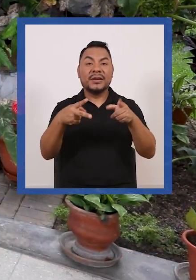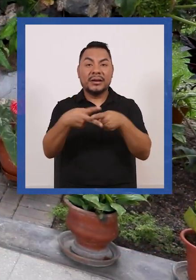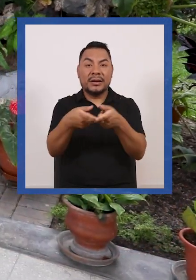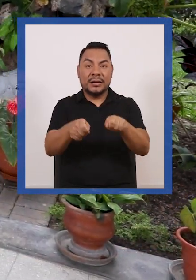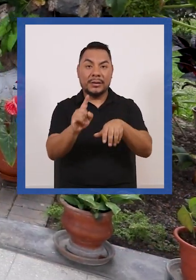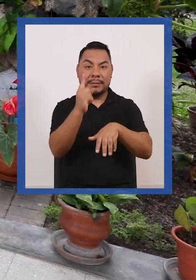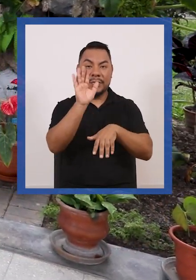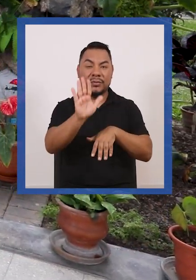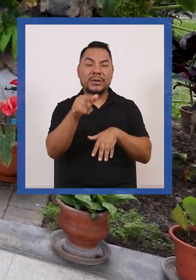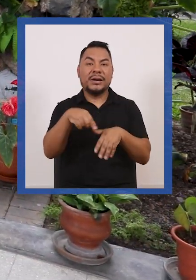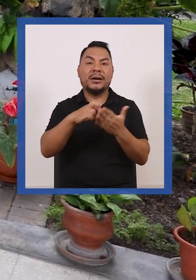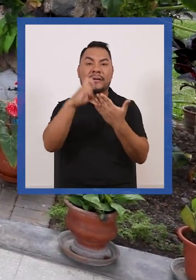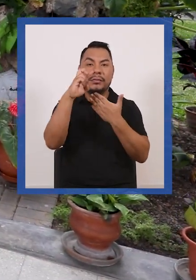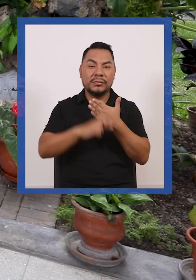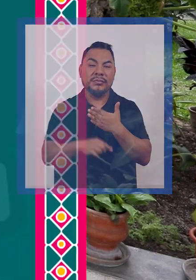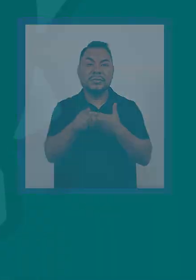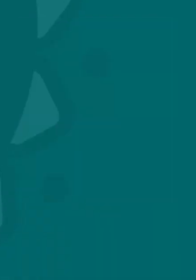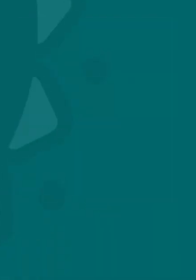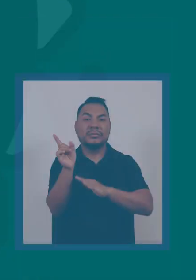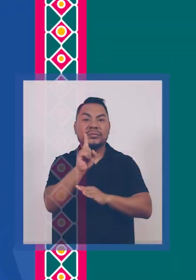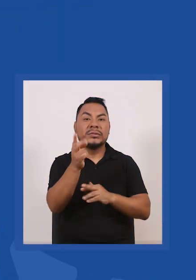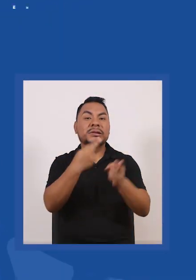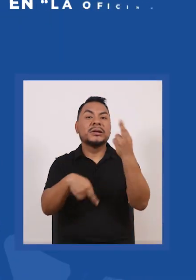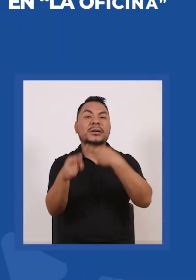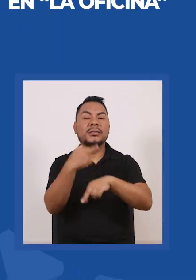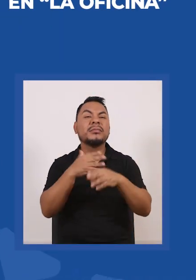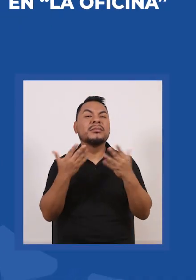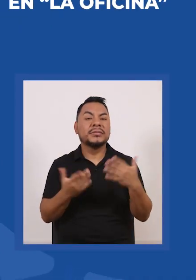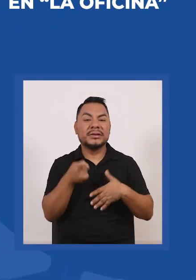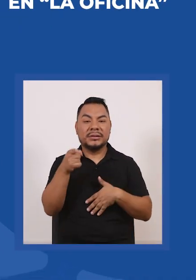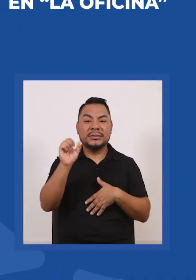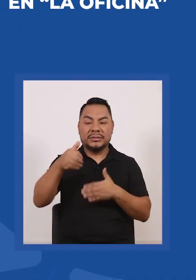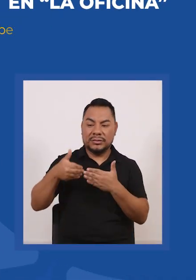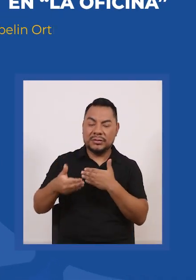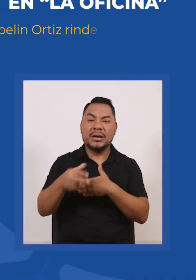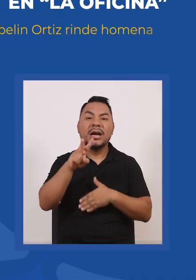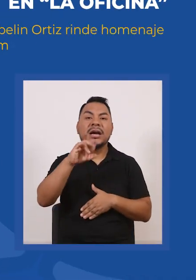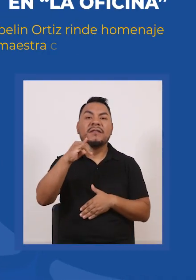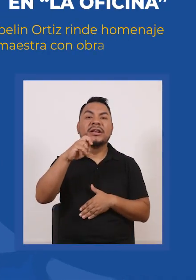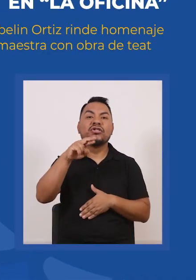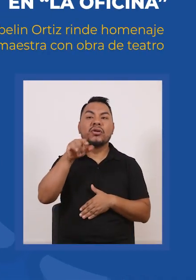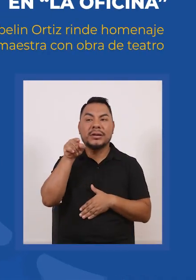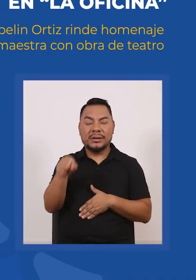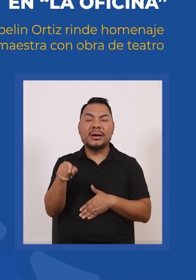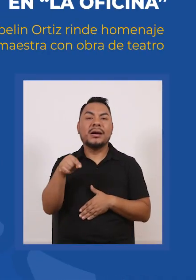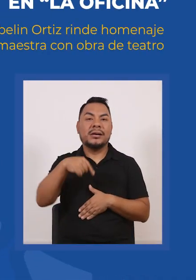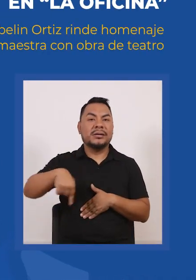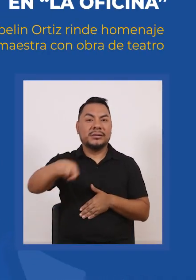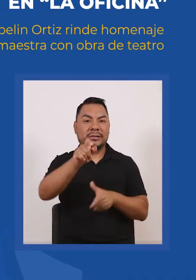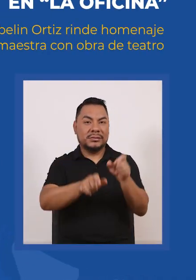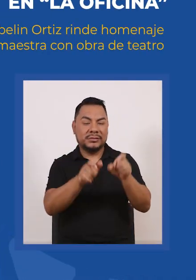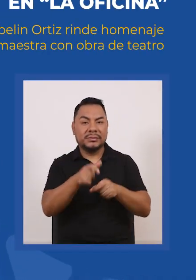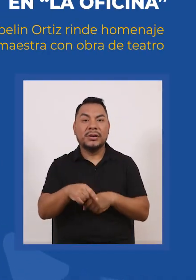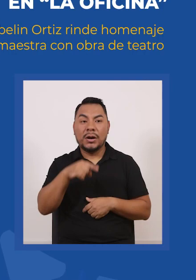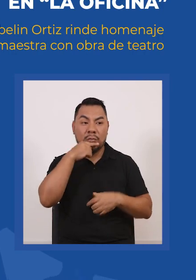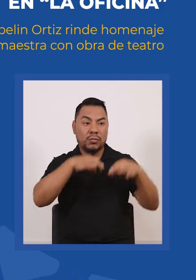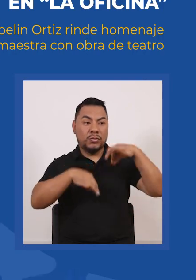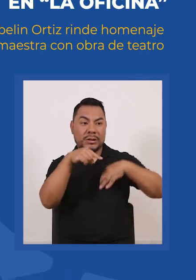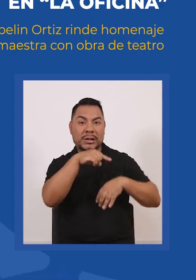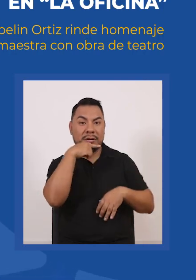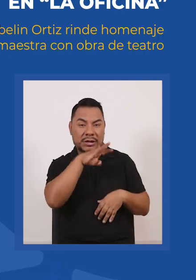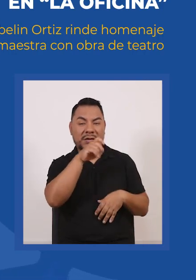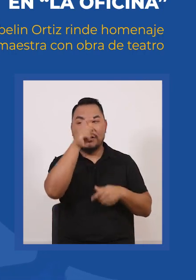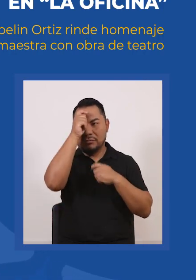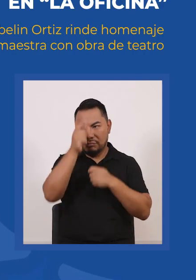hacer una primera pausa en el programa no se muevan porque regresamos con la vigencia de Victoria Santa Cruz en la ciudadanía a la actriz